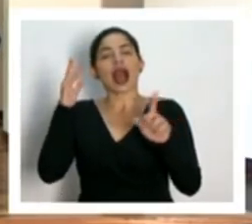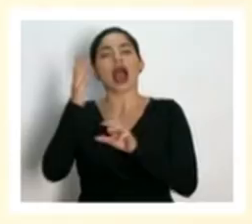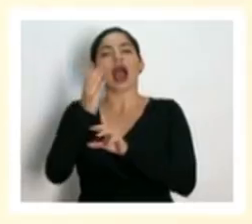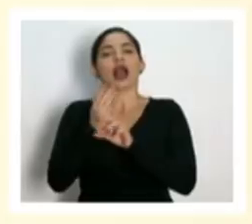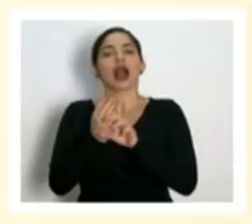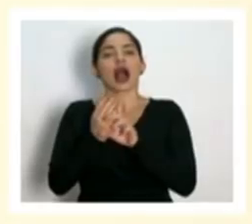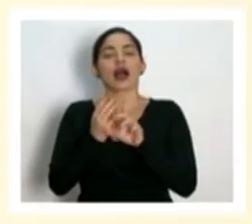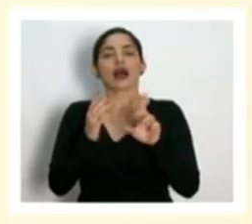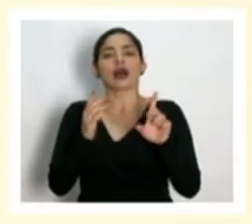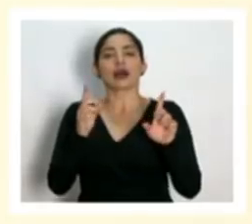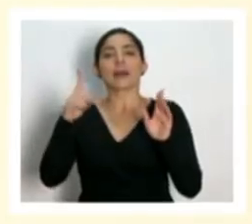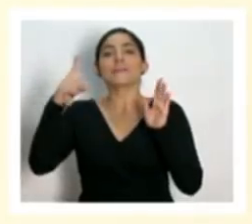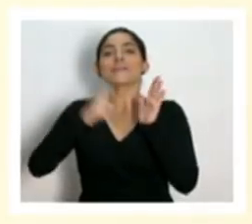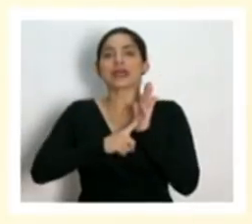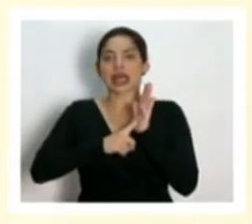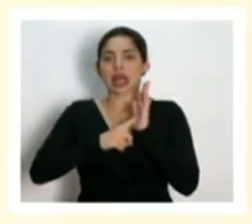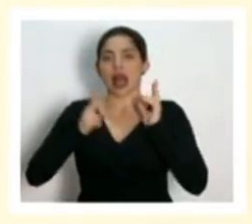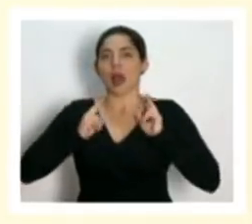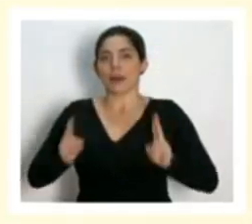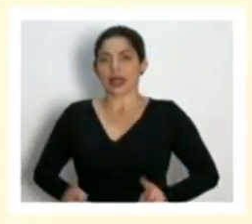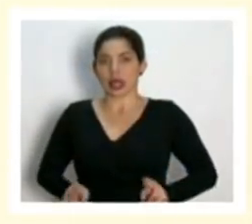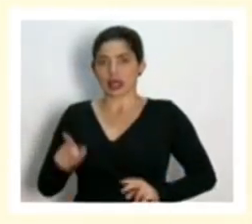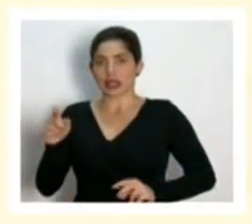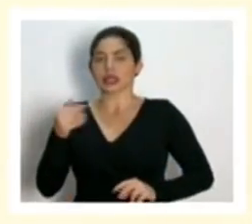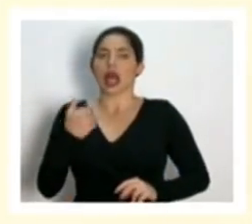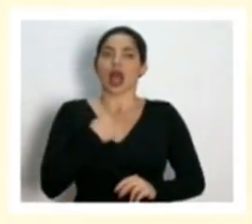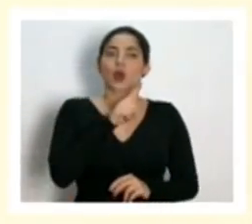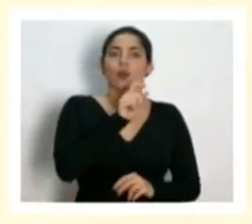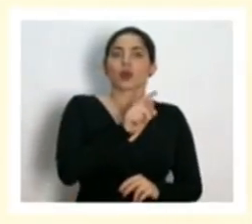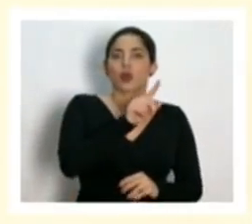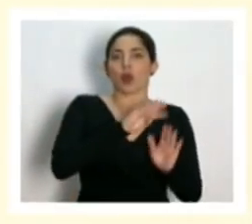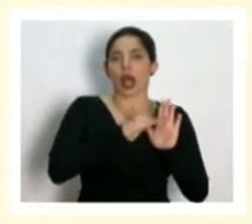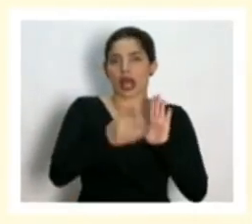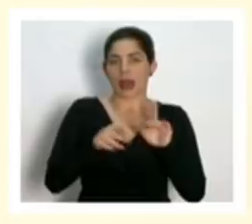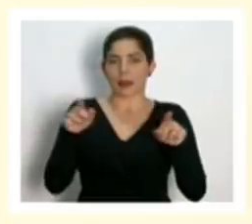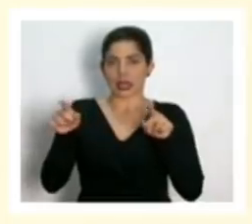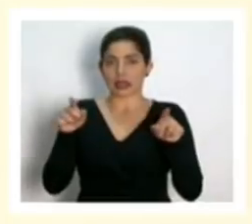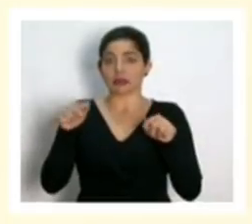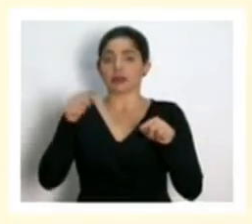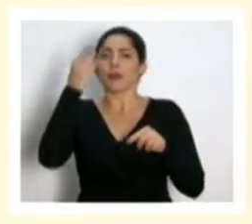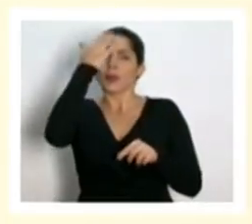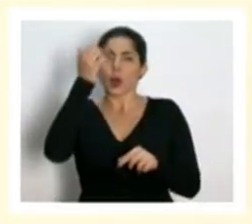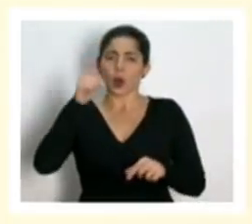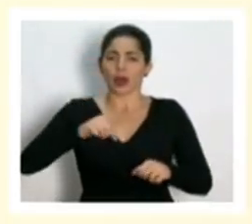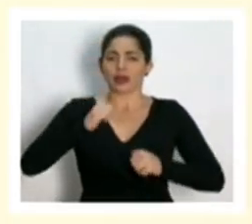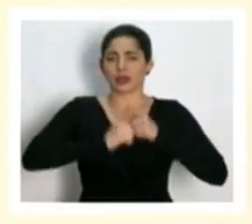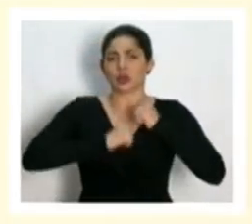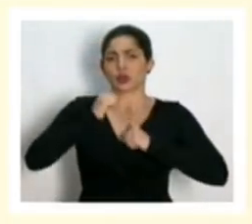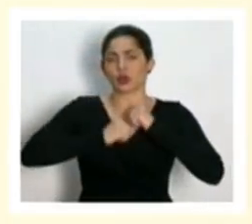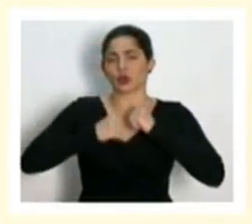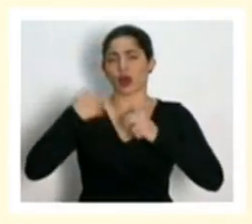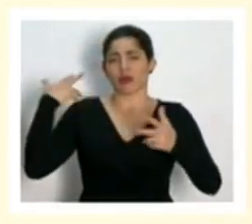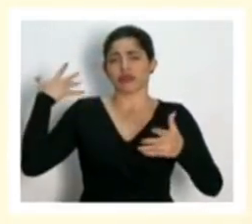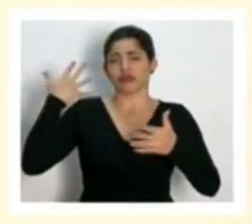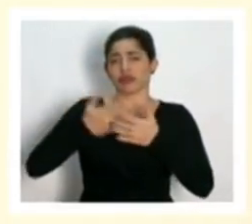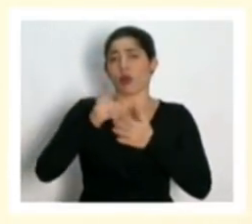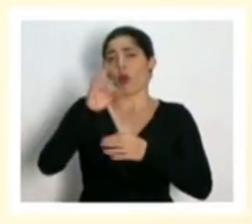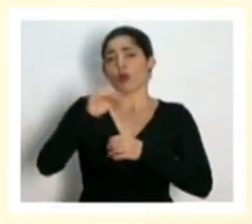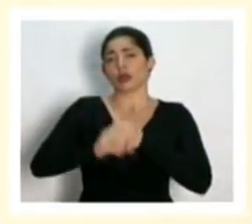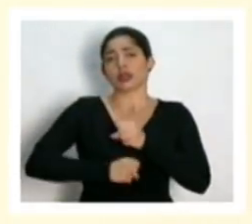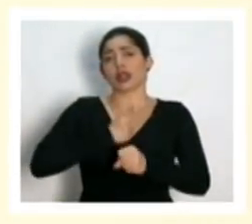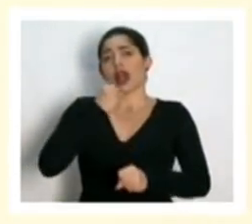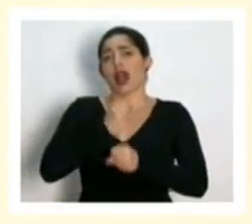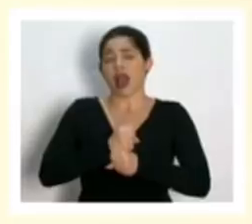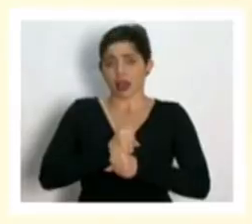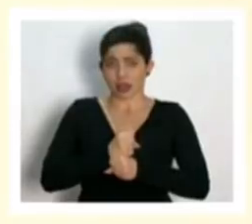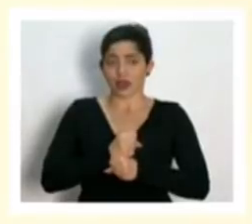cada mil habitantes. Esto es una infraestructura que se ha desarrollado a lo largo de 80 años, inclusive hay